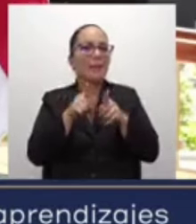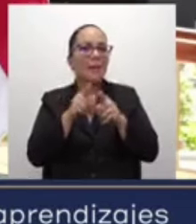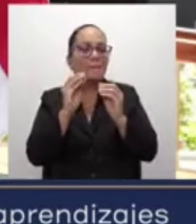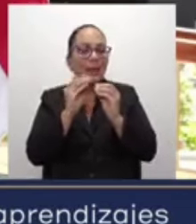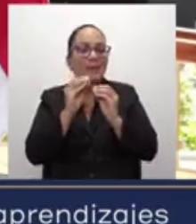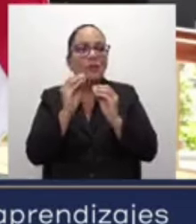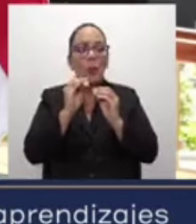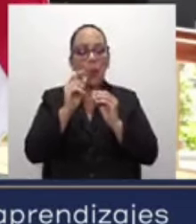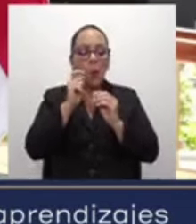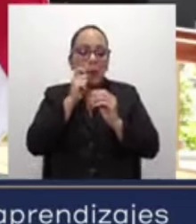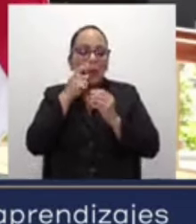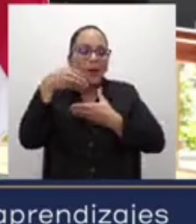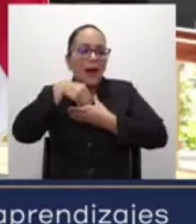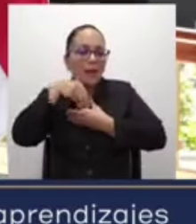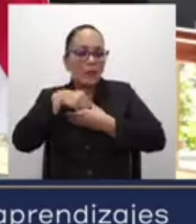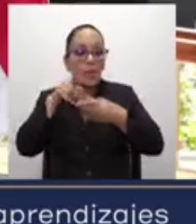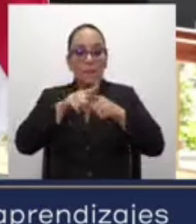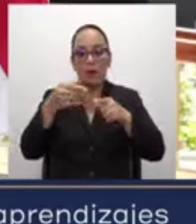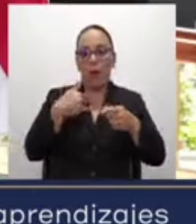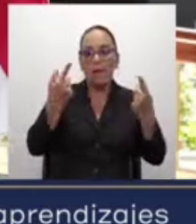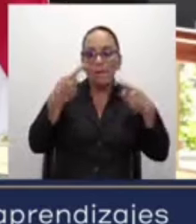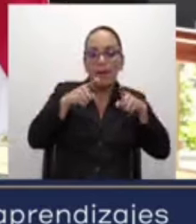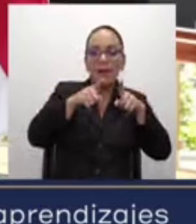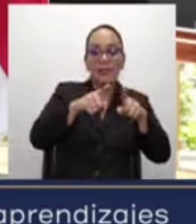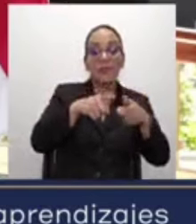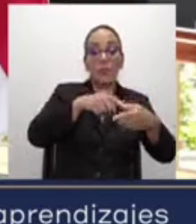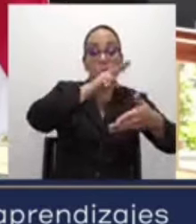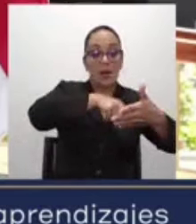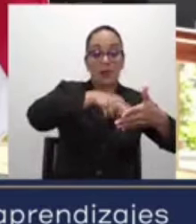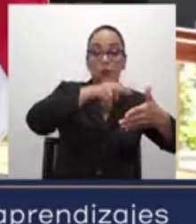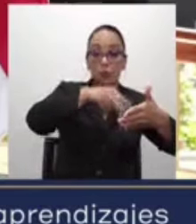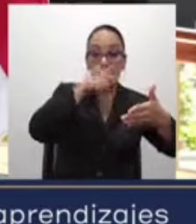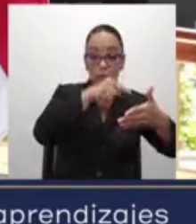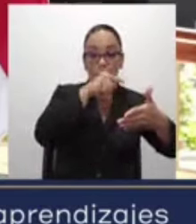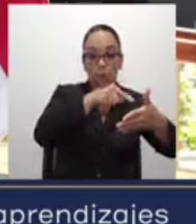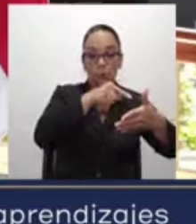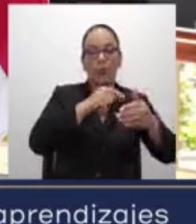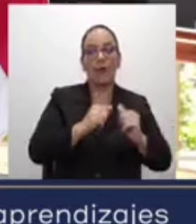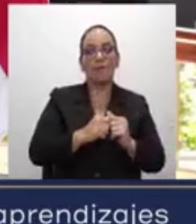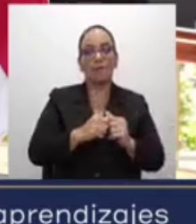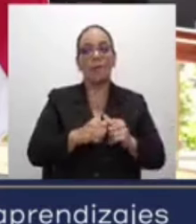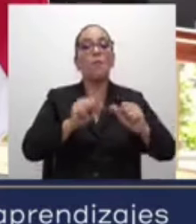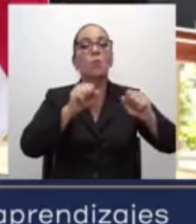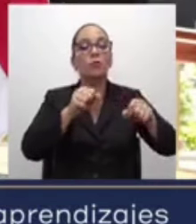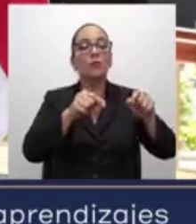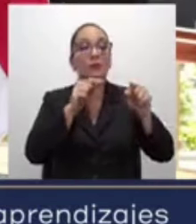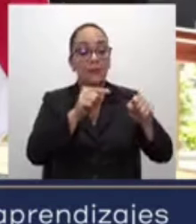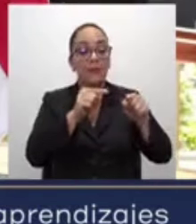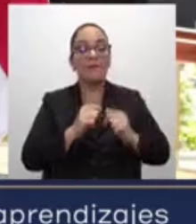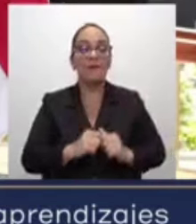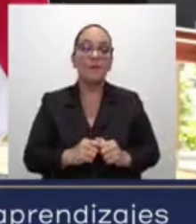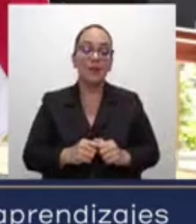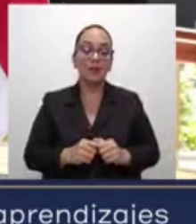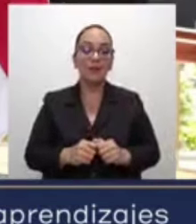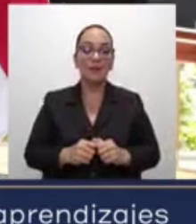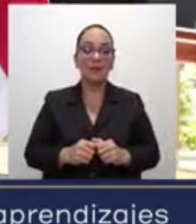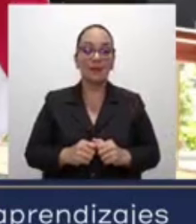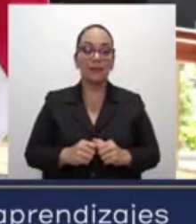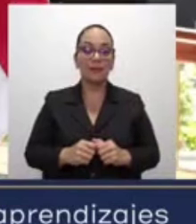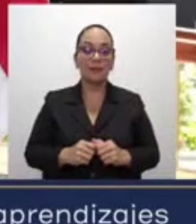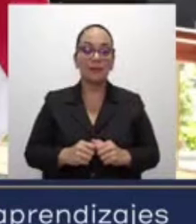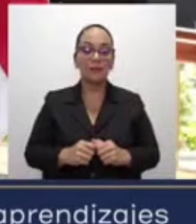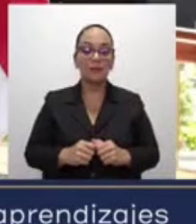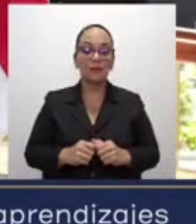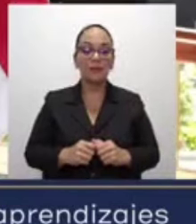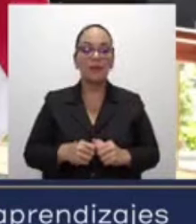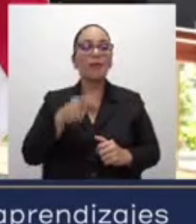paralelismos y la lectura es probablemente, y creo que la